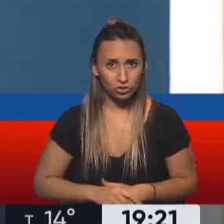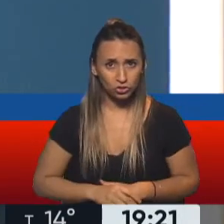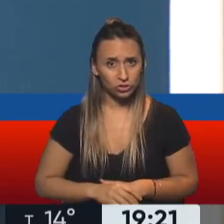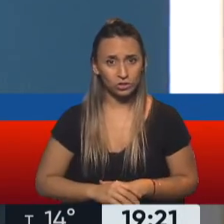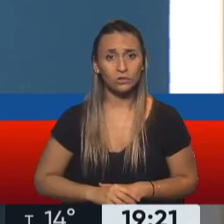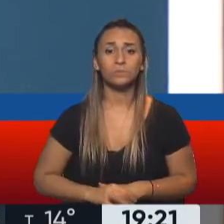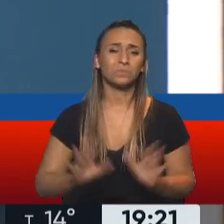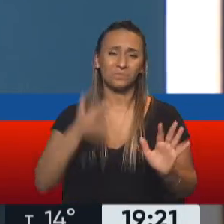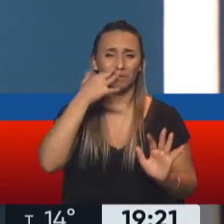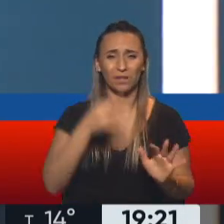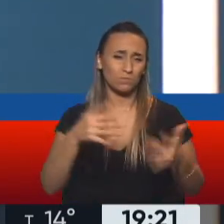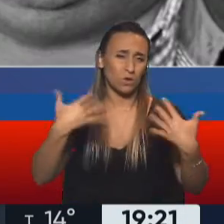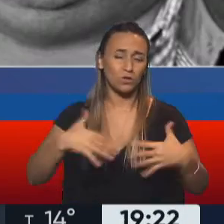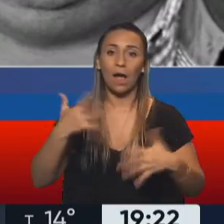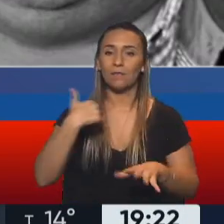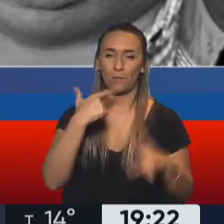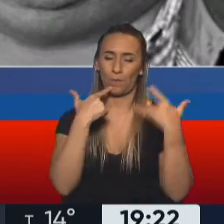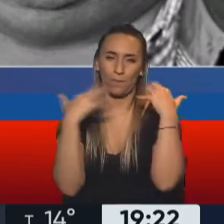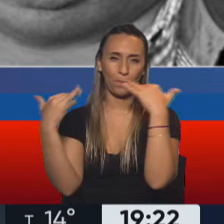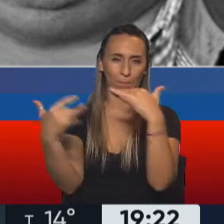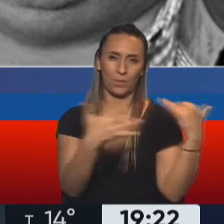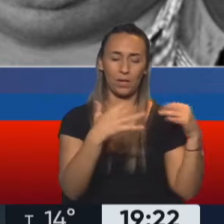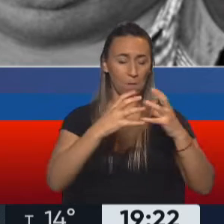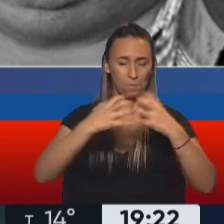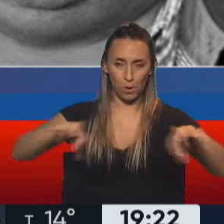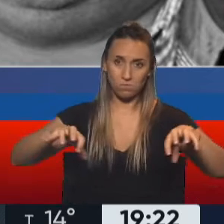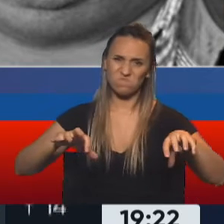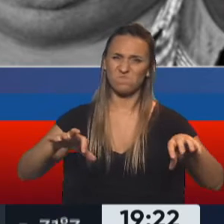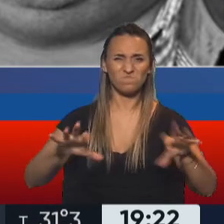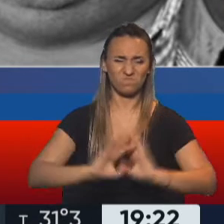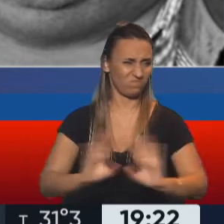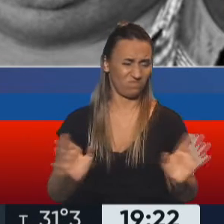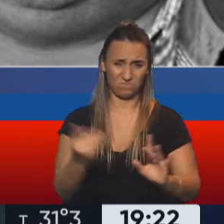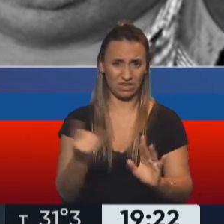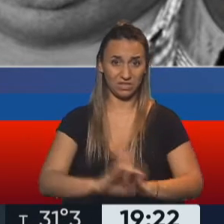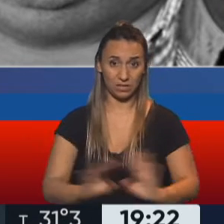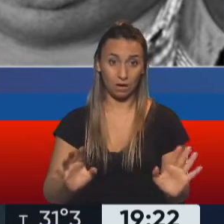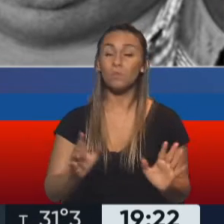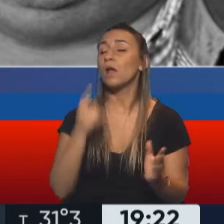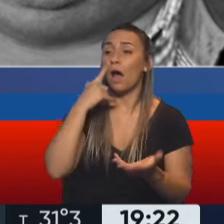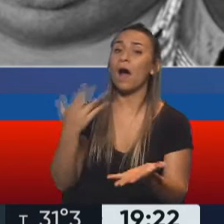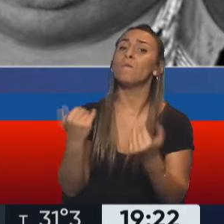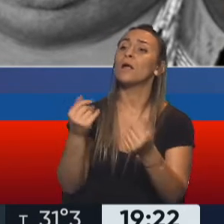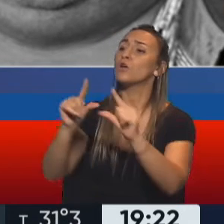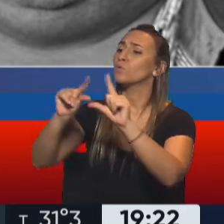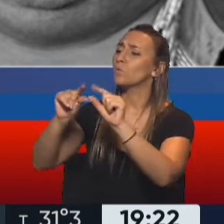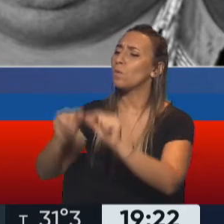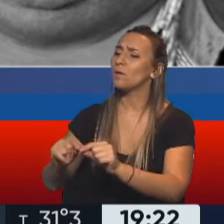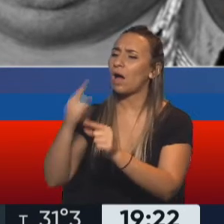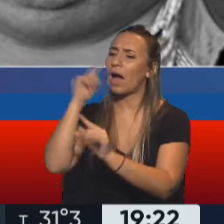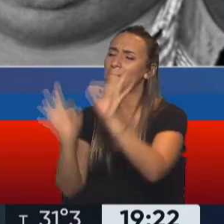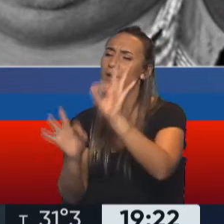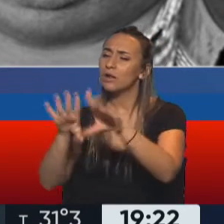la verdad que se desinfló muy rápido la posibilidad de una fractura, pero sí todos diciendo, bueno, queremos ver los números, no vamos a levantar la mano